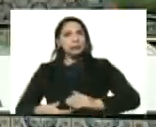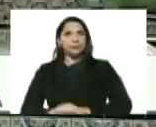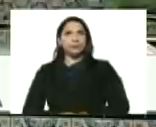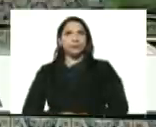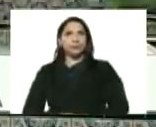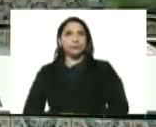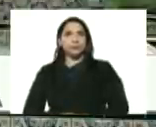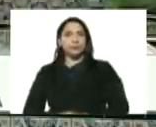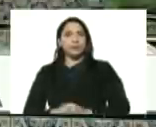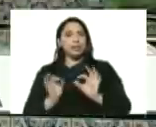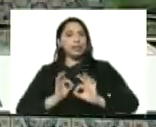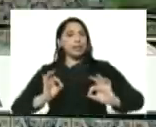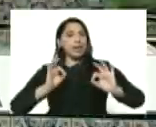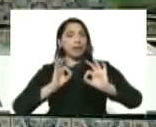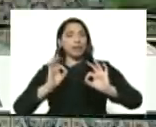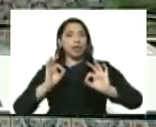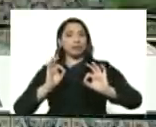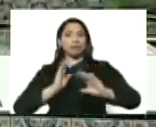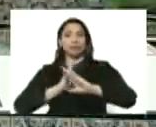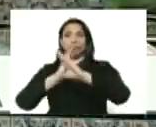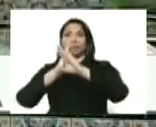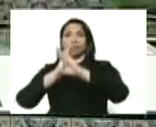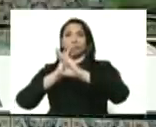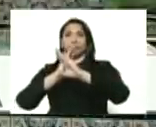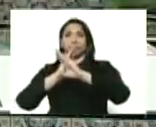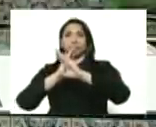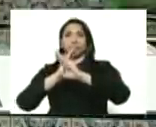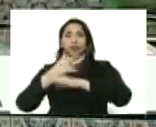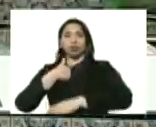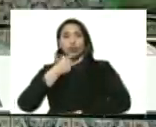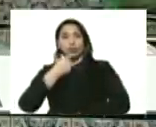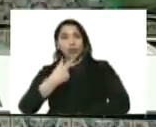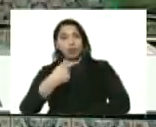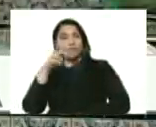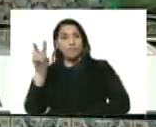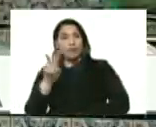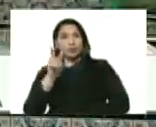que nada nos detenga yo le digo a Venezuela